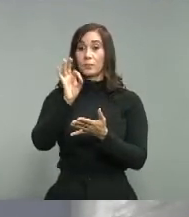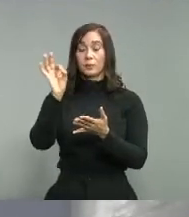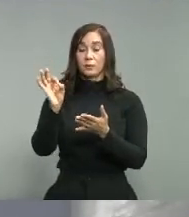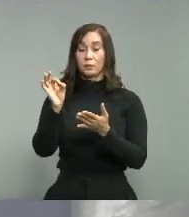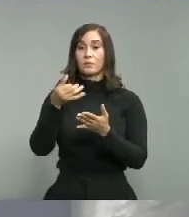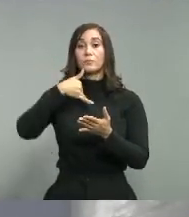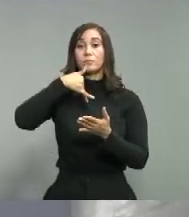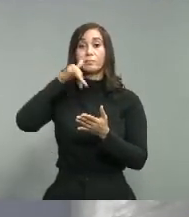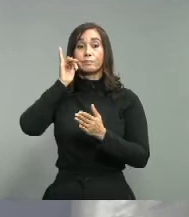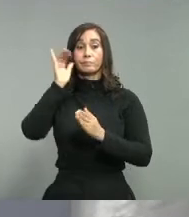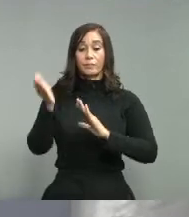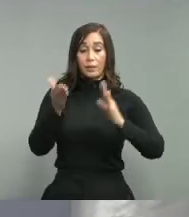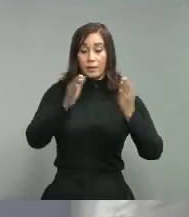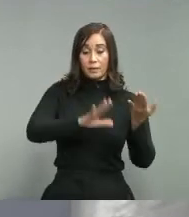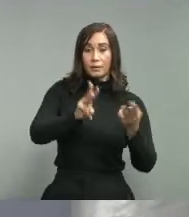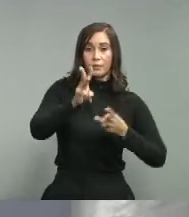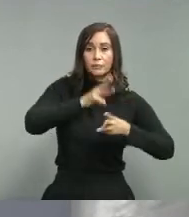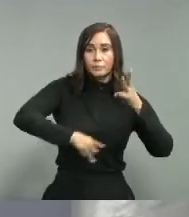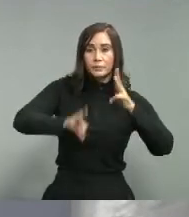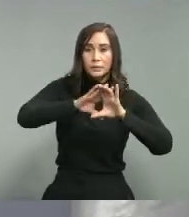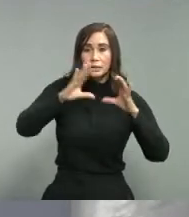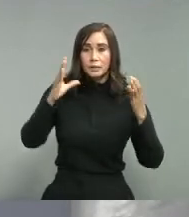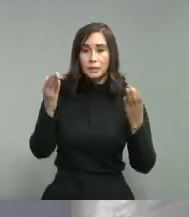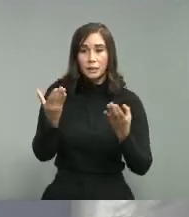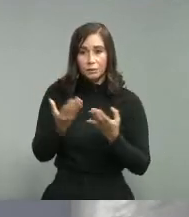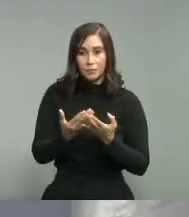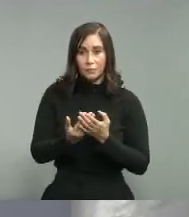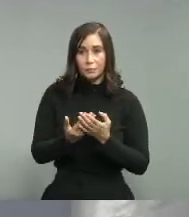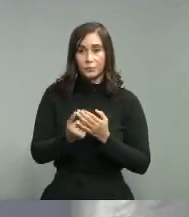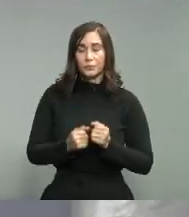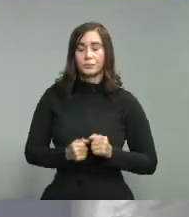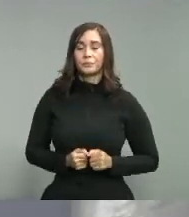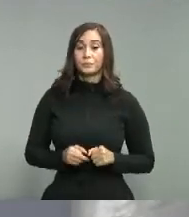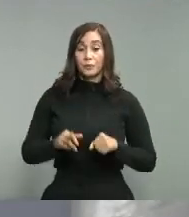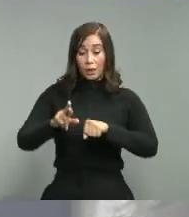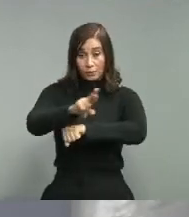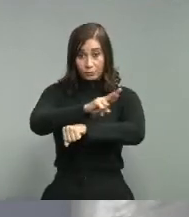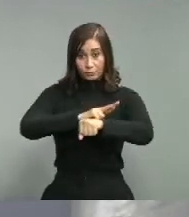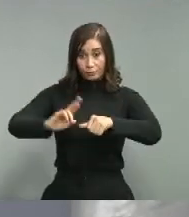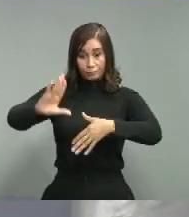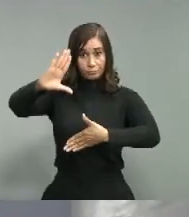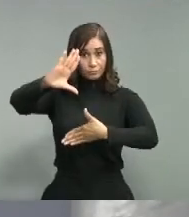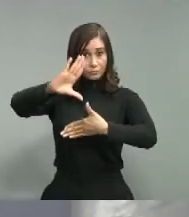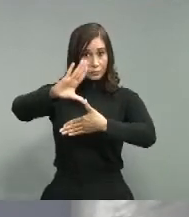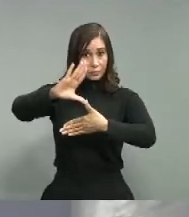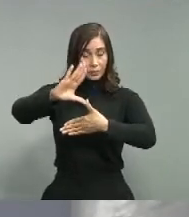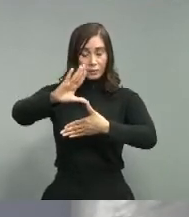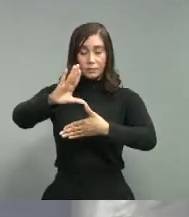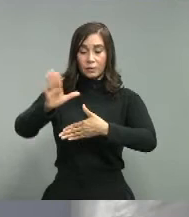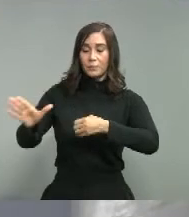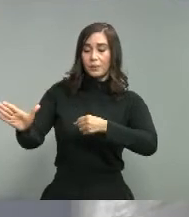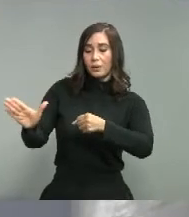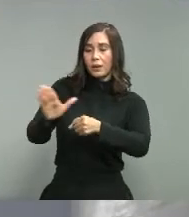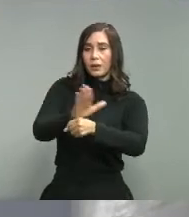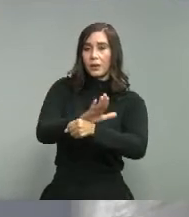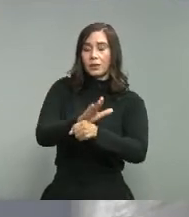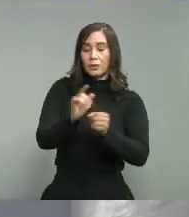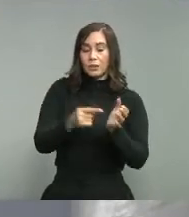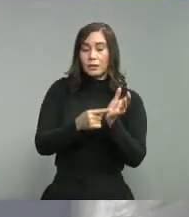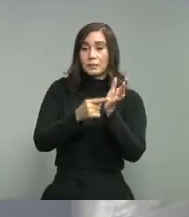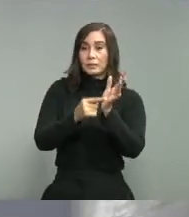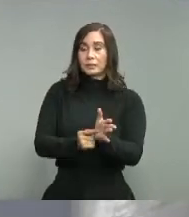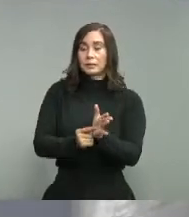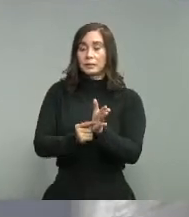ayer en todo el mundo. En la región de las Américas el total de casos reportado